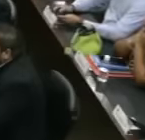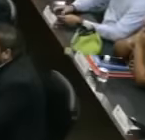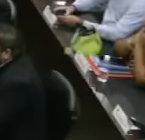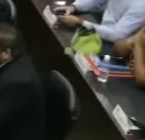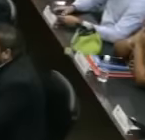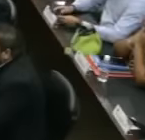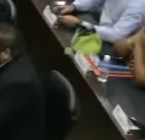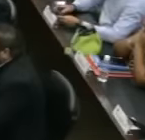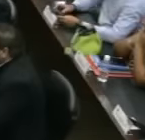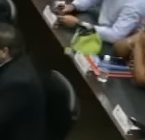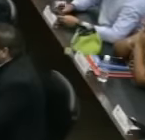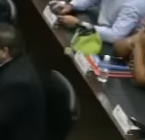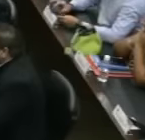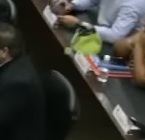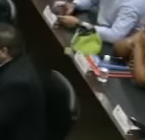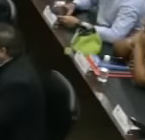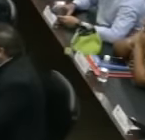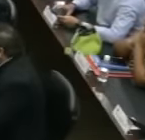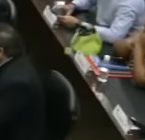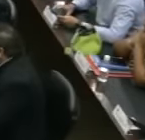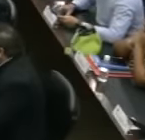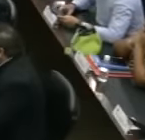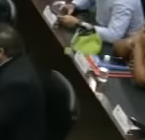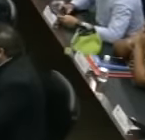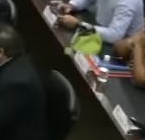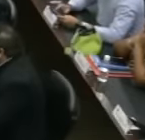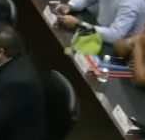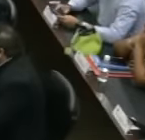pues nadie más no tengo derecho a palabra se va a cerrar